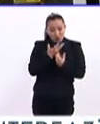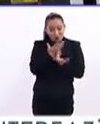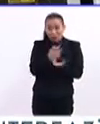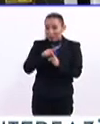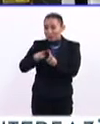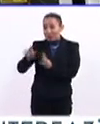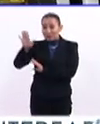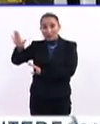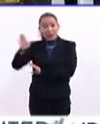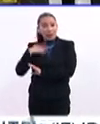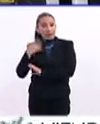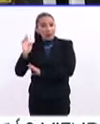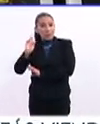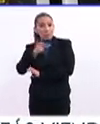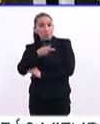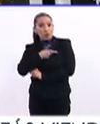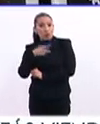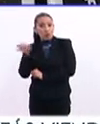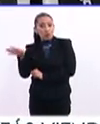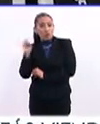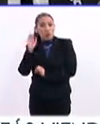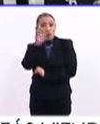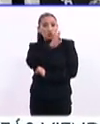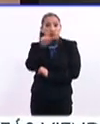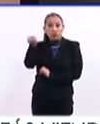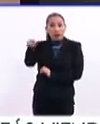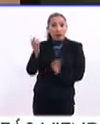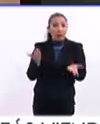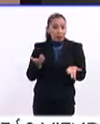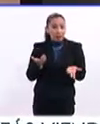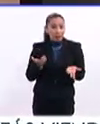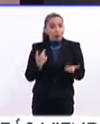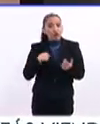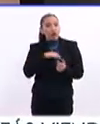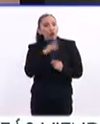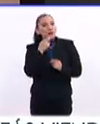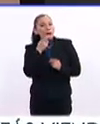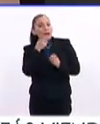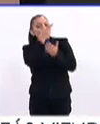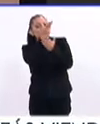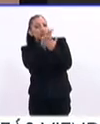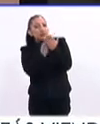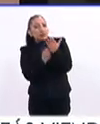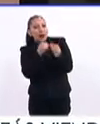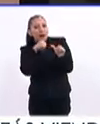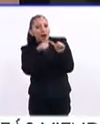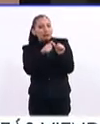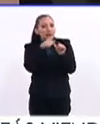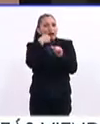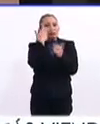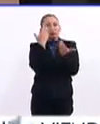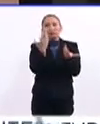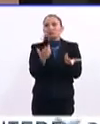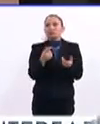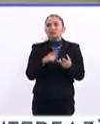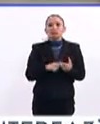manera distinta a los polacos o a los rusos, usamos tipografías distintas, tenemos